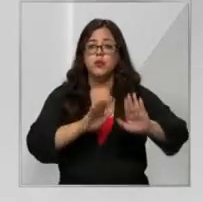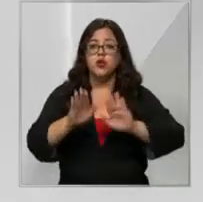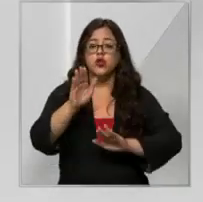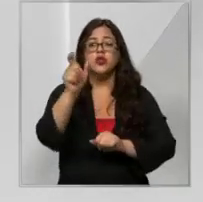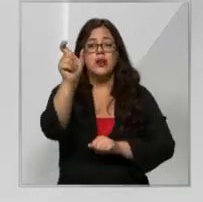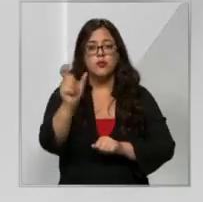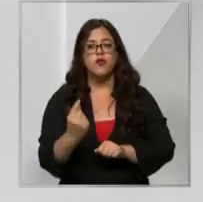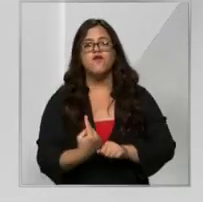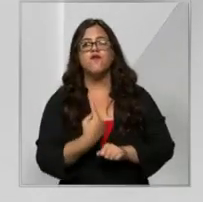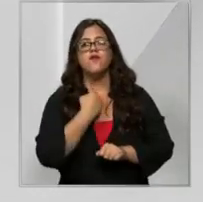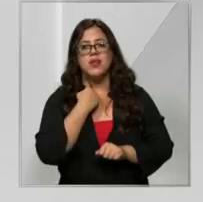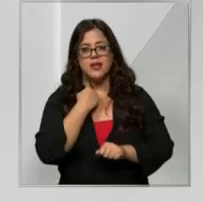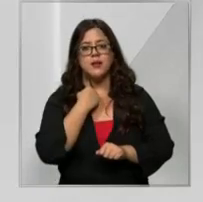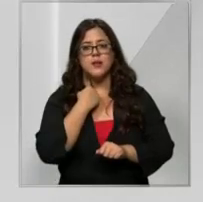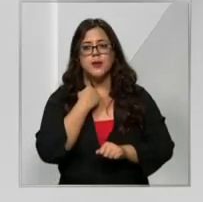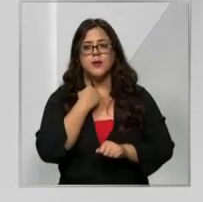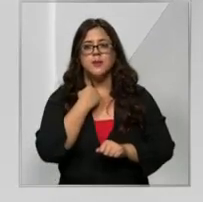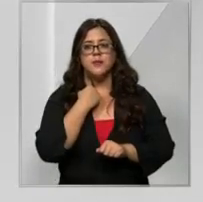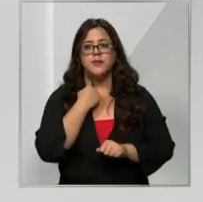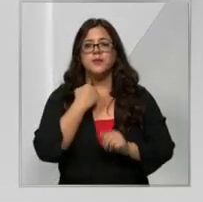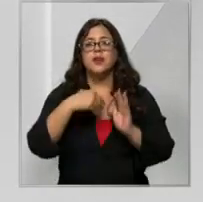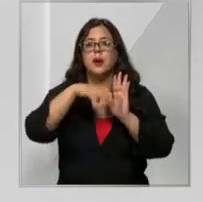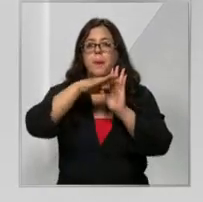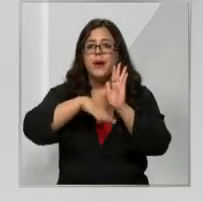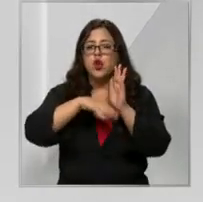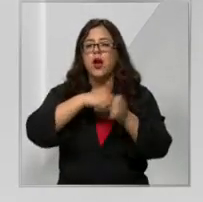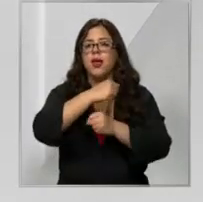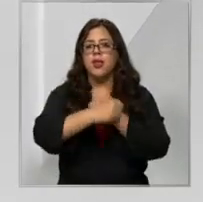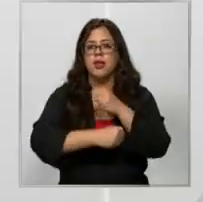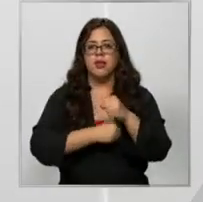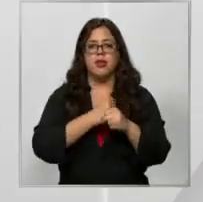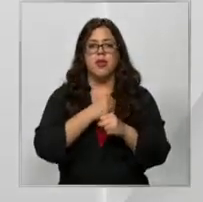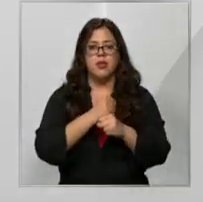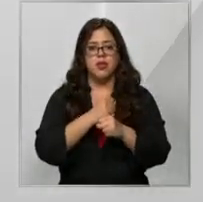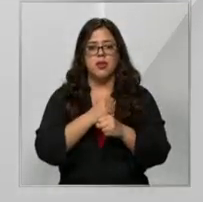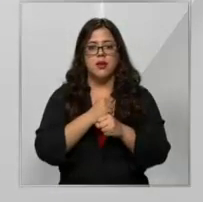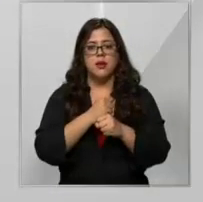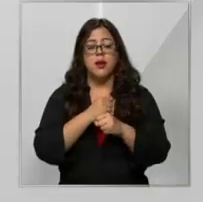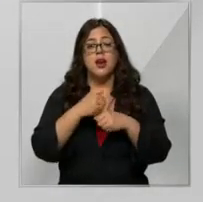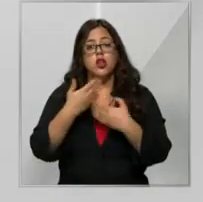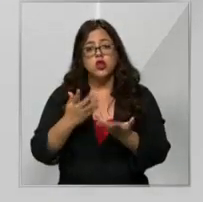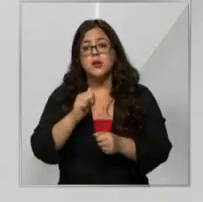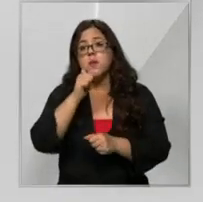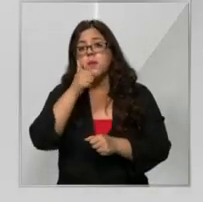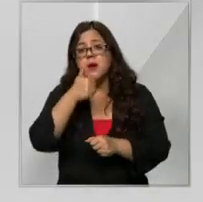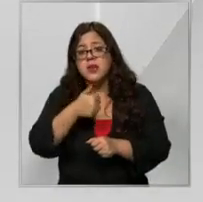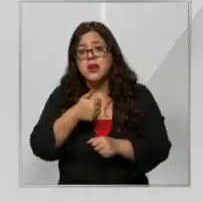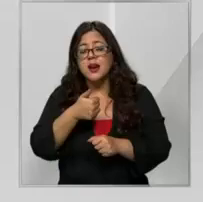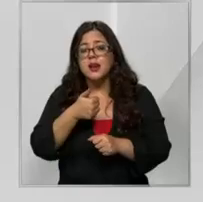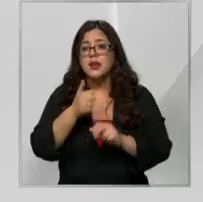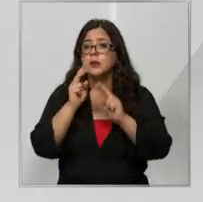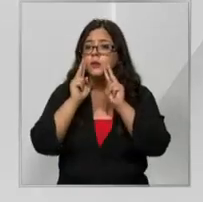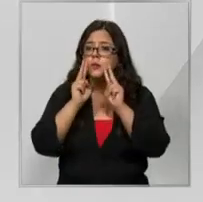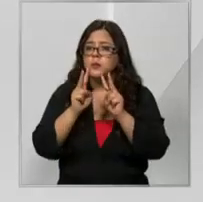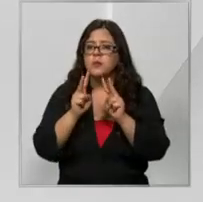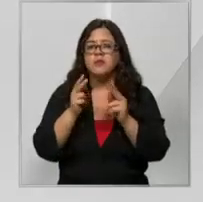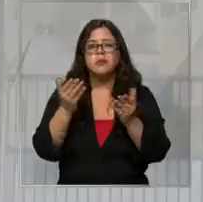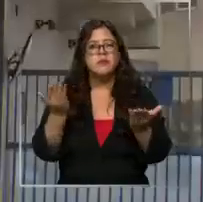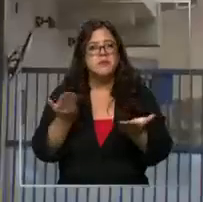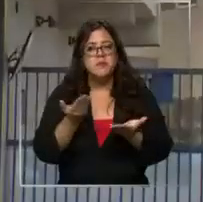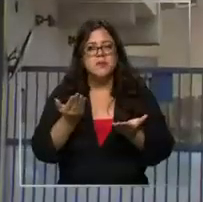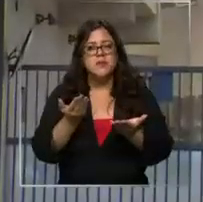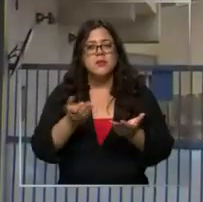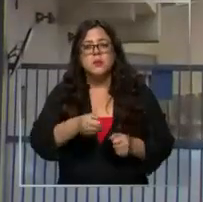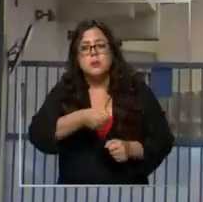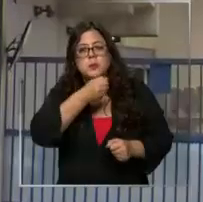la propia víctima, que estamos hablando de una menor de edad. Por lo tanto, hay que ver mañana en definitiva qué acceso se va a tener por parte de los